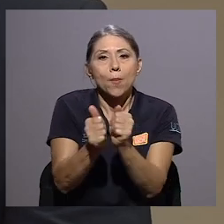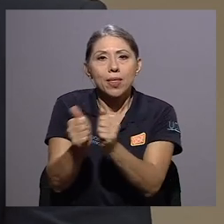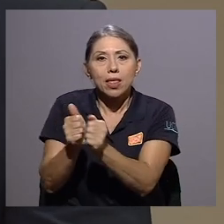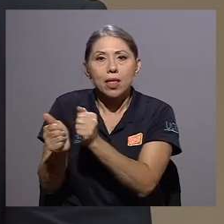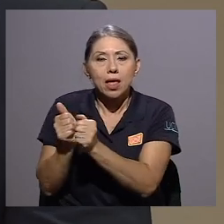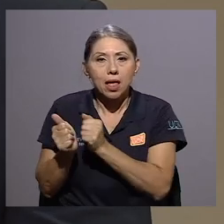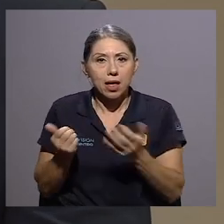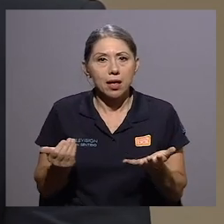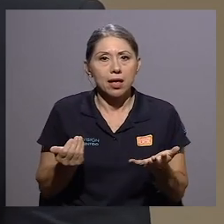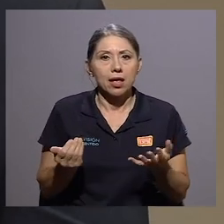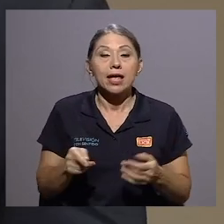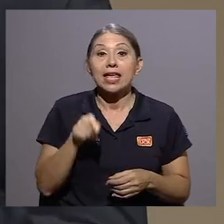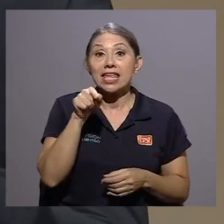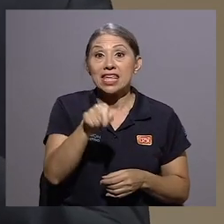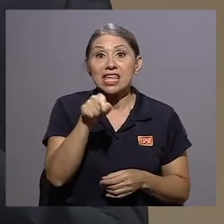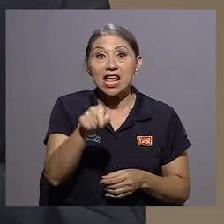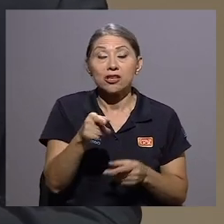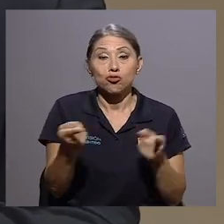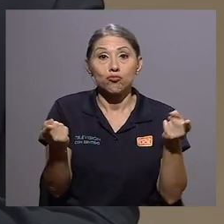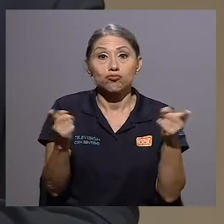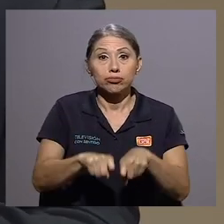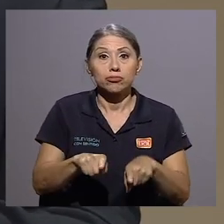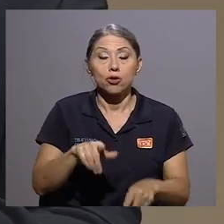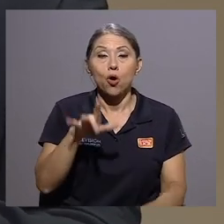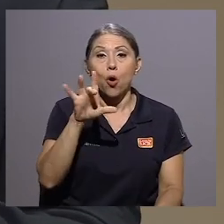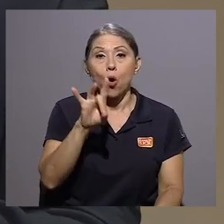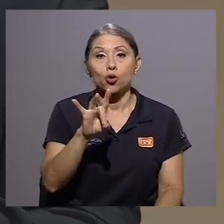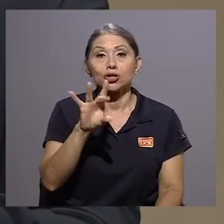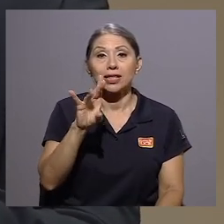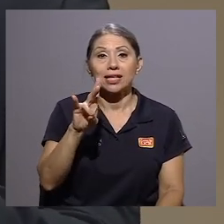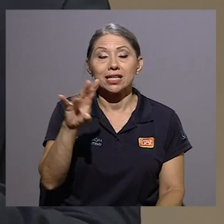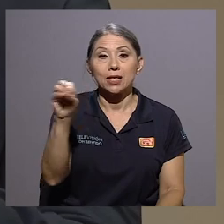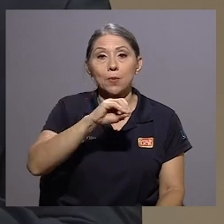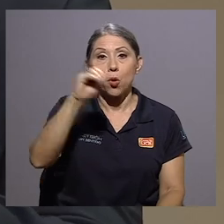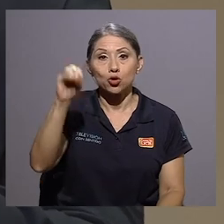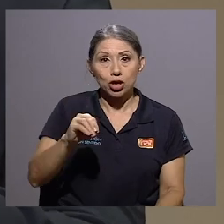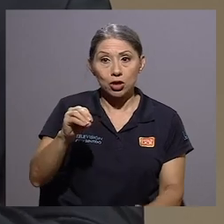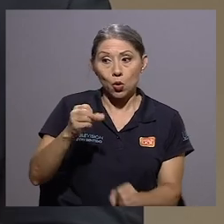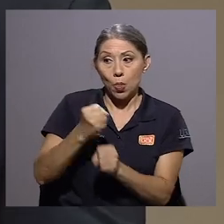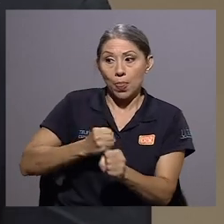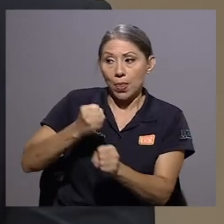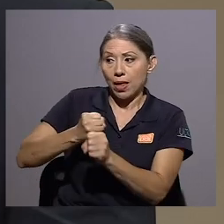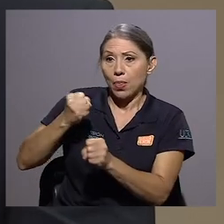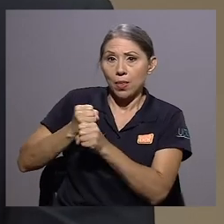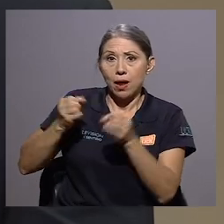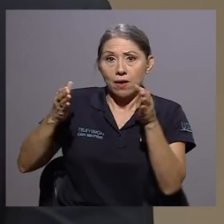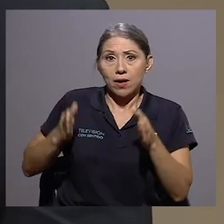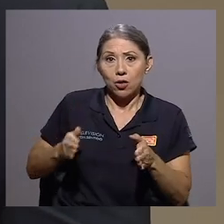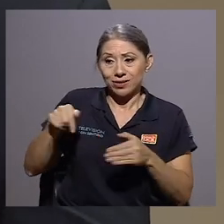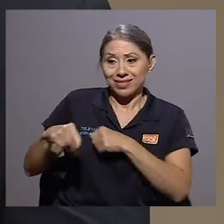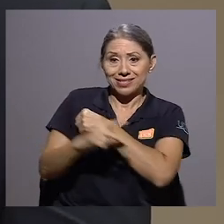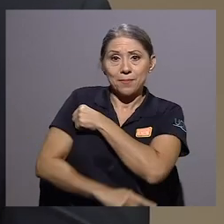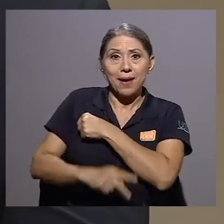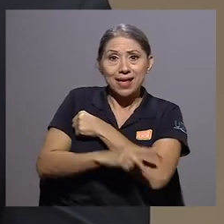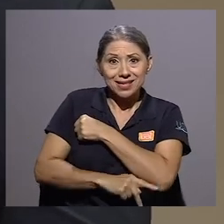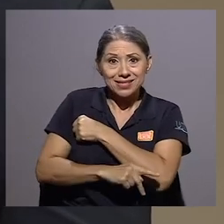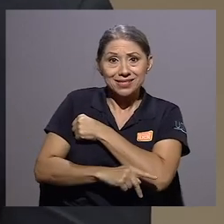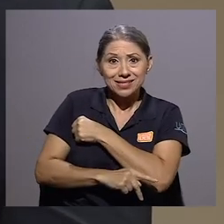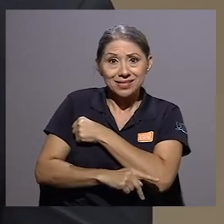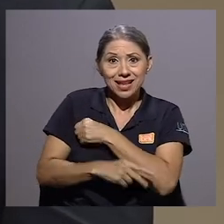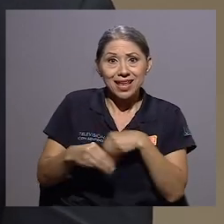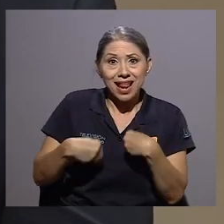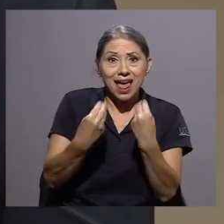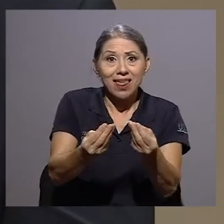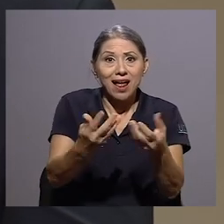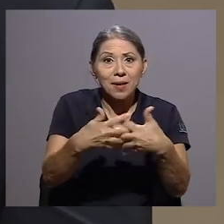y que esto lo que haga es que el 87% de la mano de obra que en este país la da, la empresa privada más